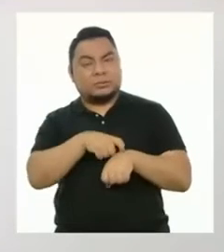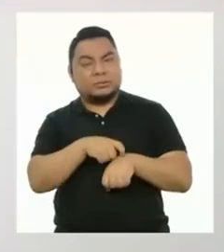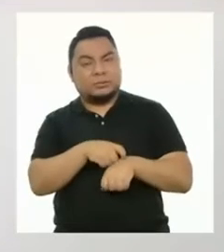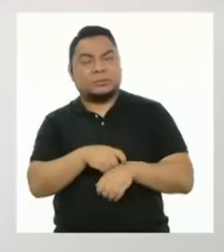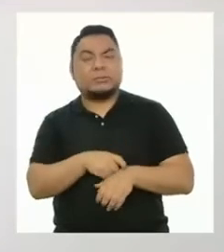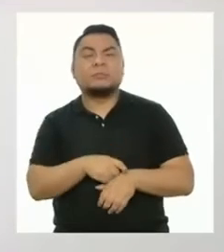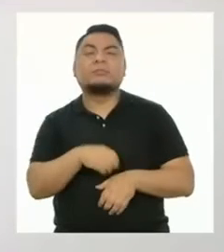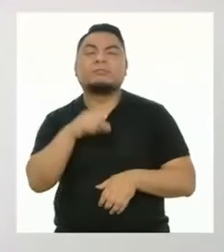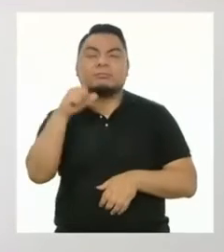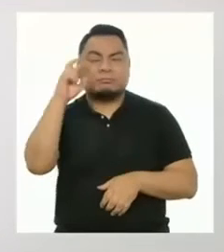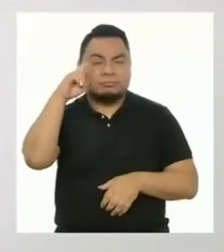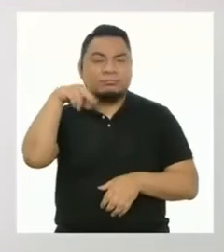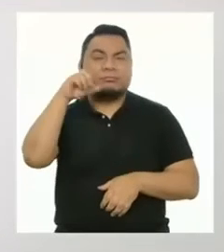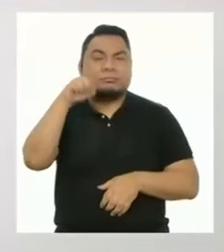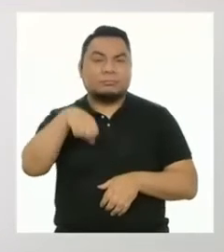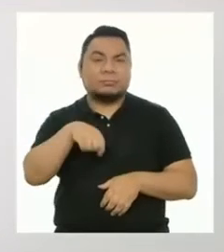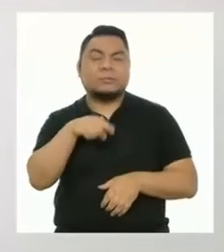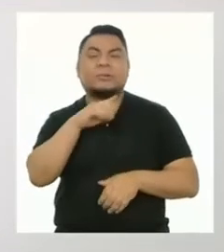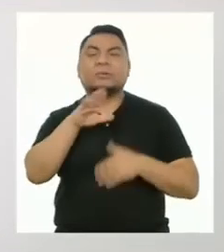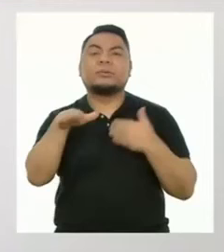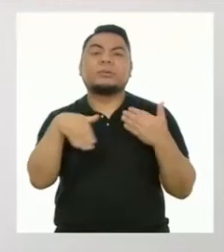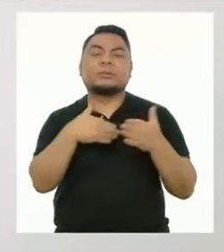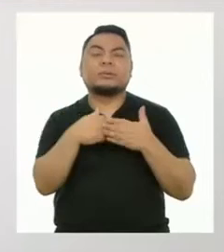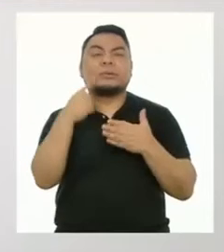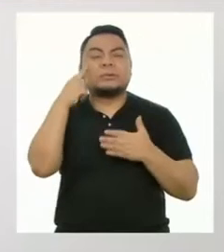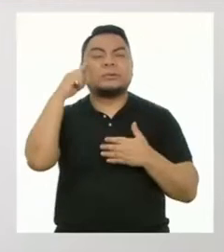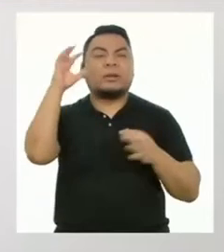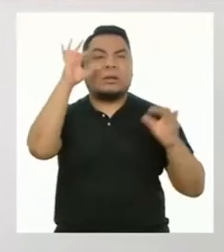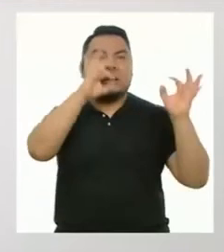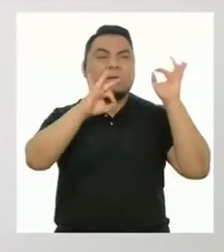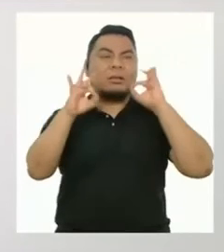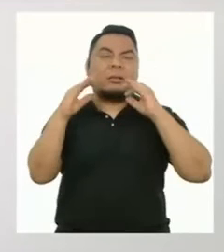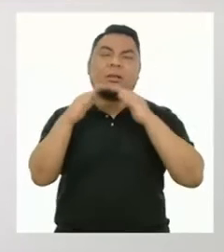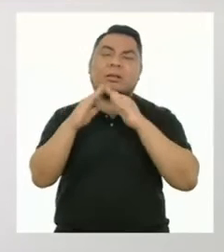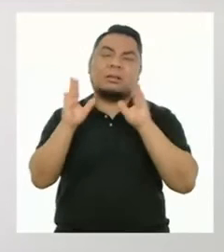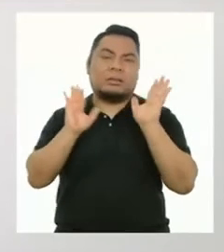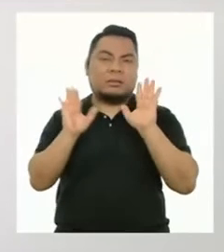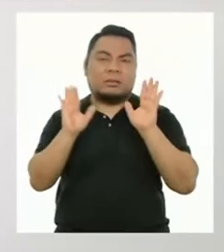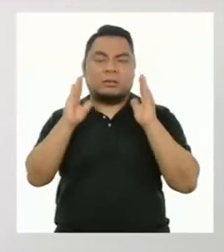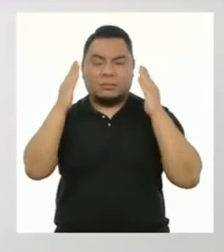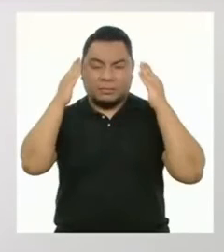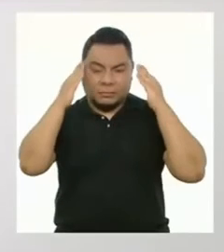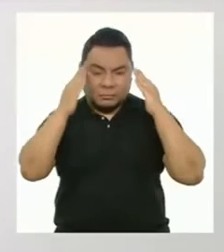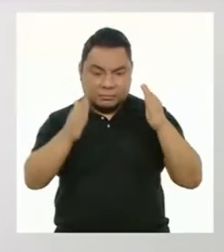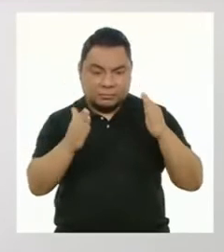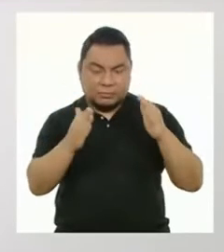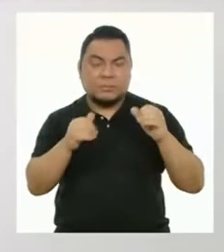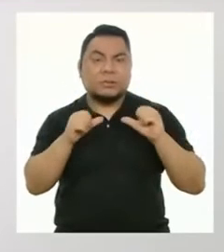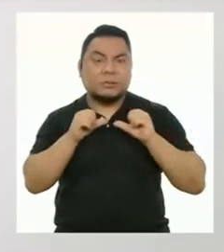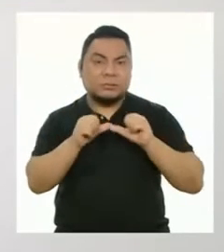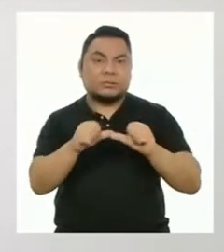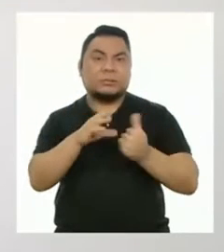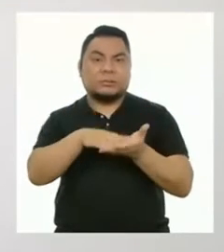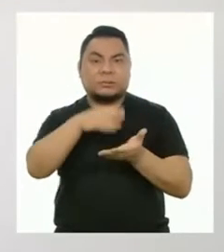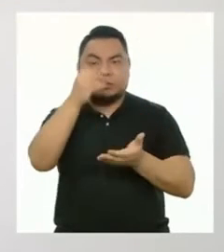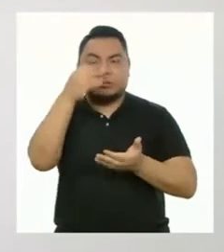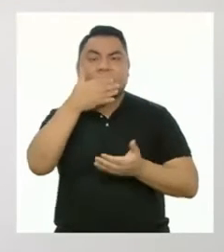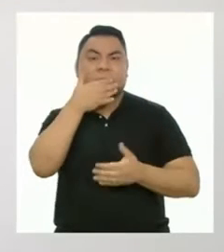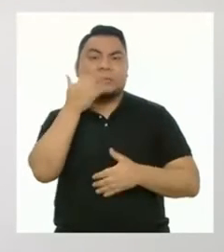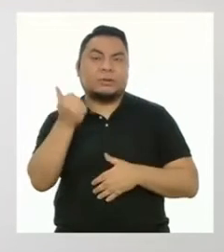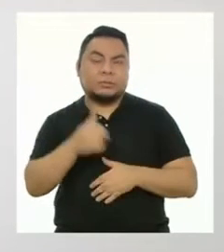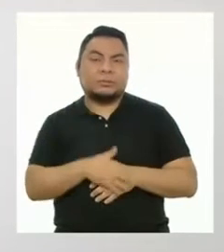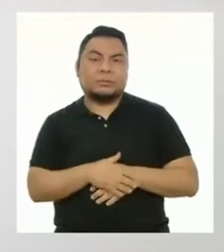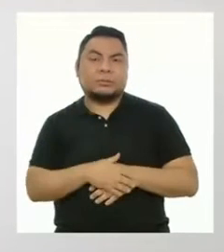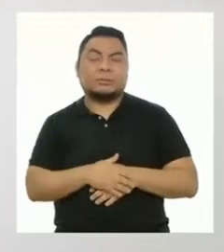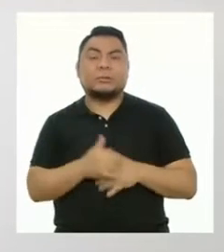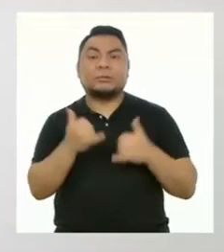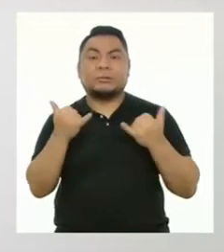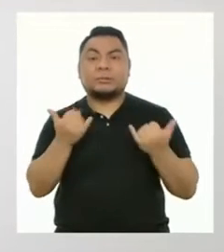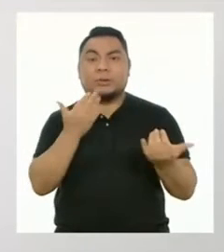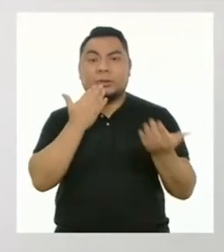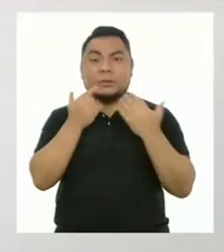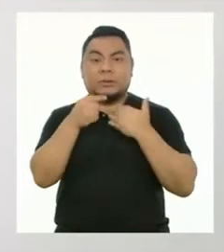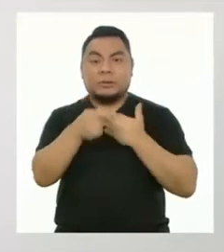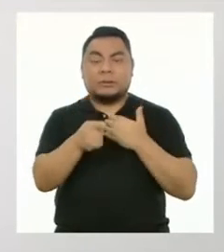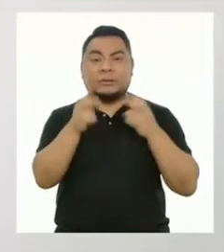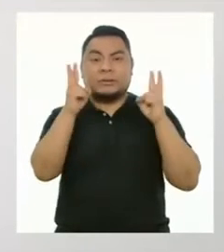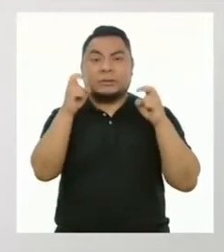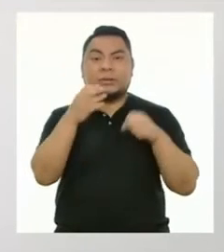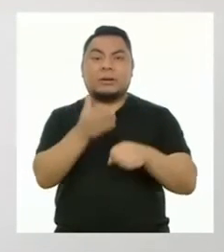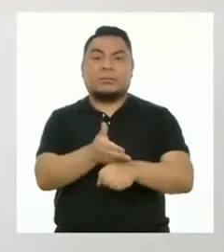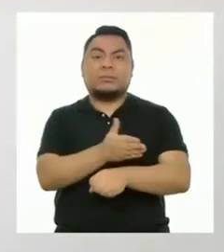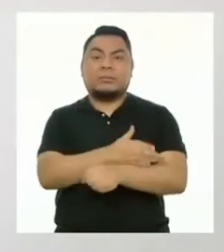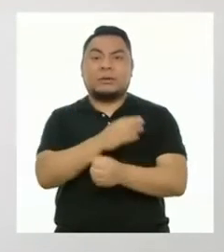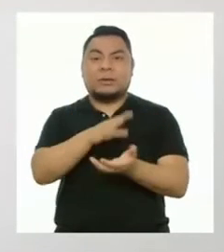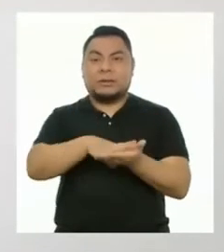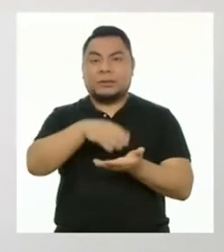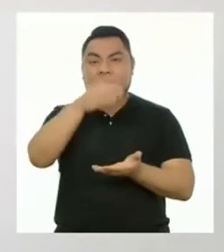Tienes toda la razón. Así evitarán distracciones en casa y se podrán concentrar mejor. Para hablarnos un poquito más